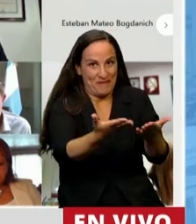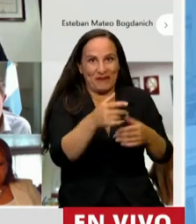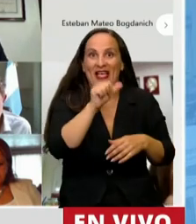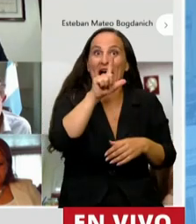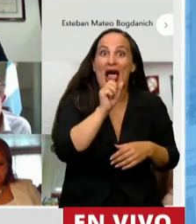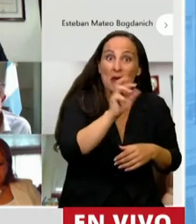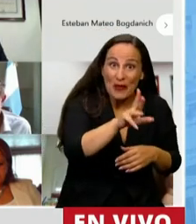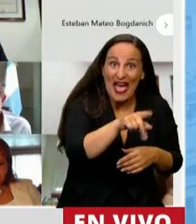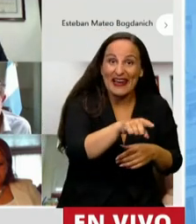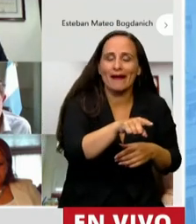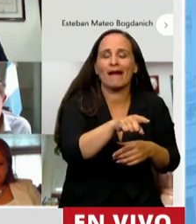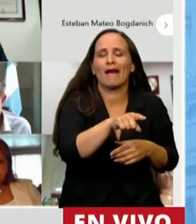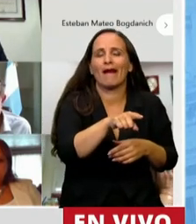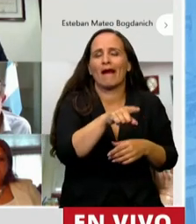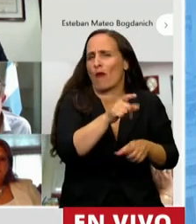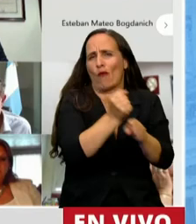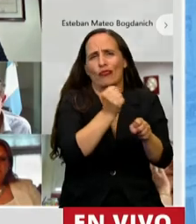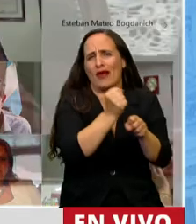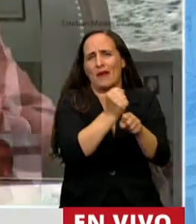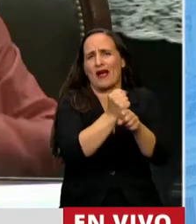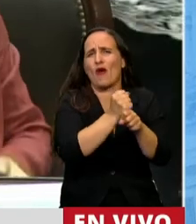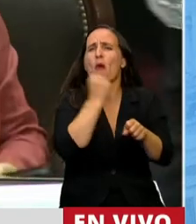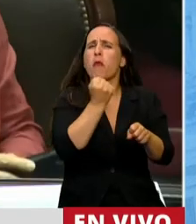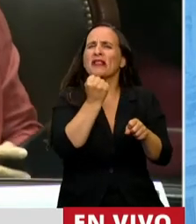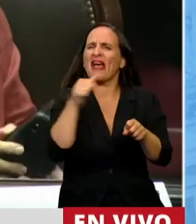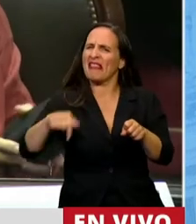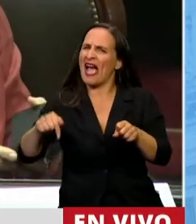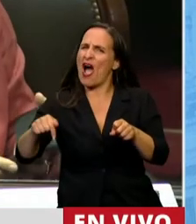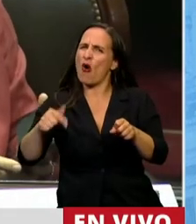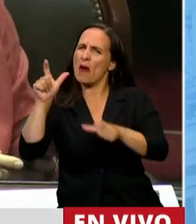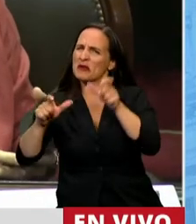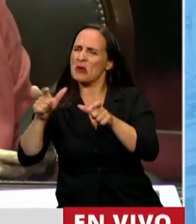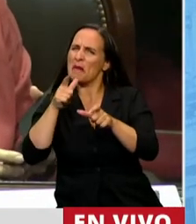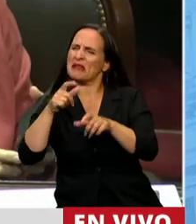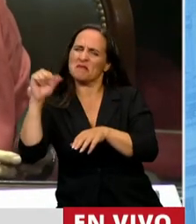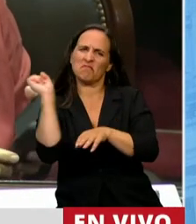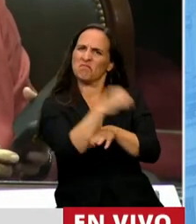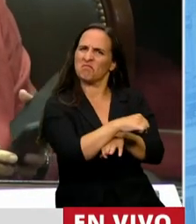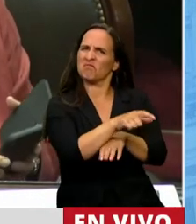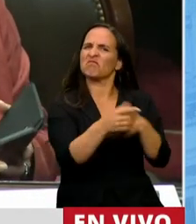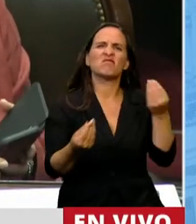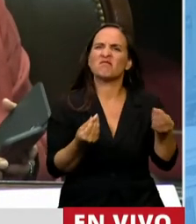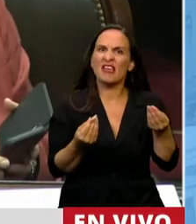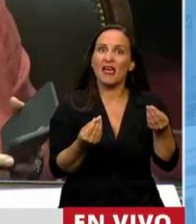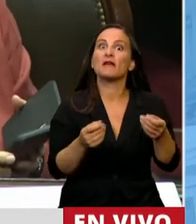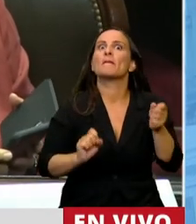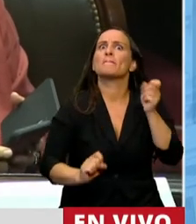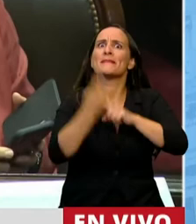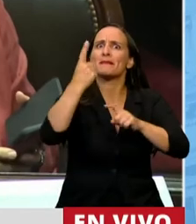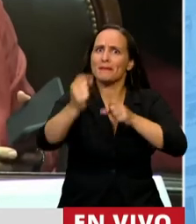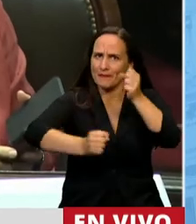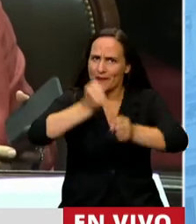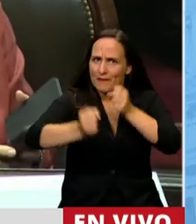una obra que esta generación pareciera ignorar. Por ejemplo, inauguró la primera fábrica de aviones